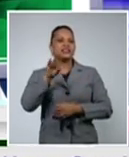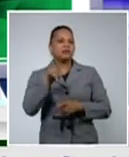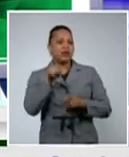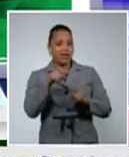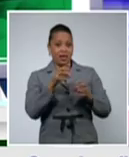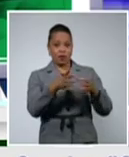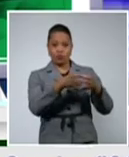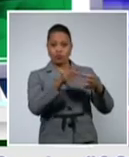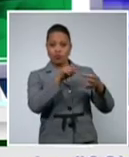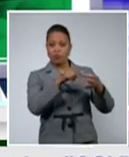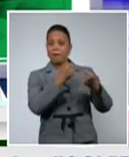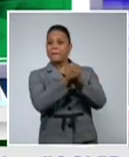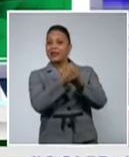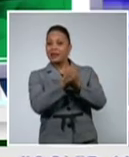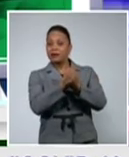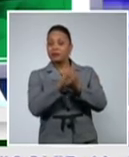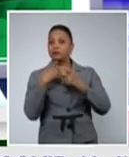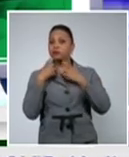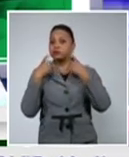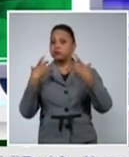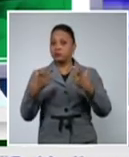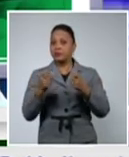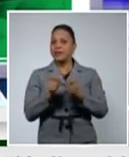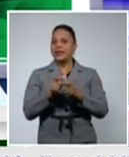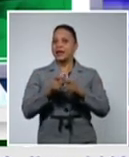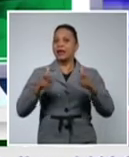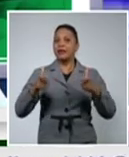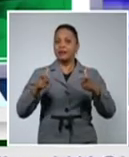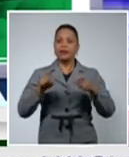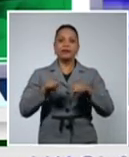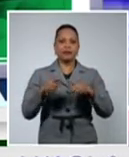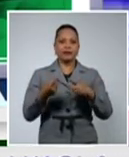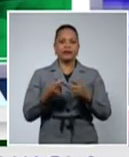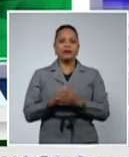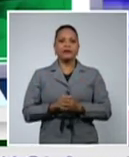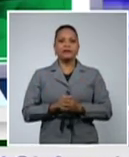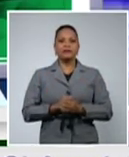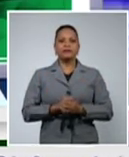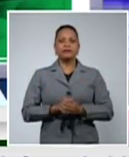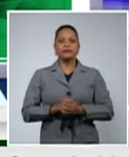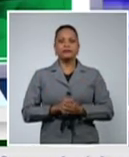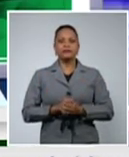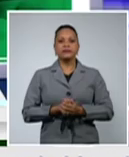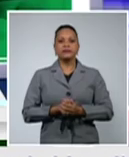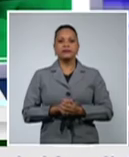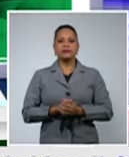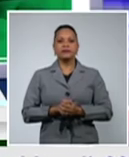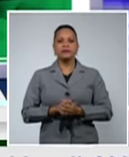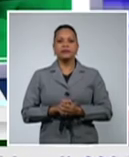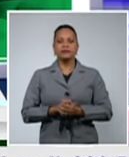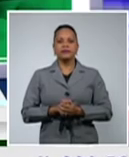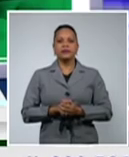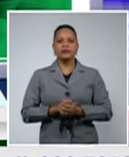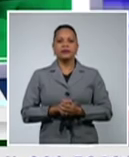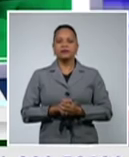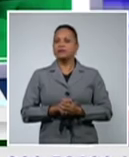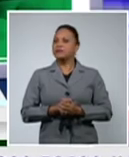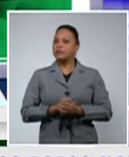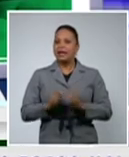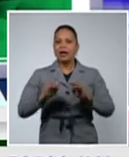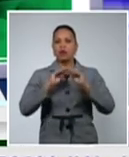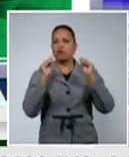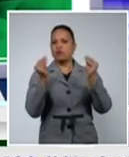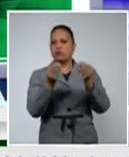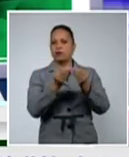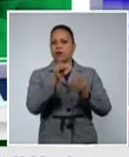grupo de riesgo más importante de adquirir la enfermedad. Con esto ya en el acumulado, el